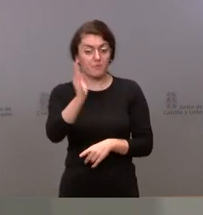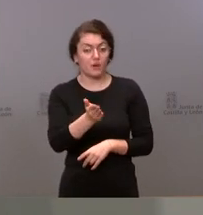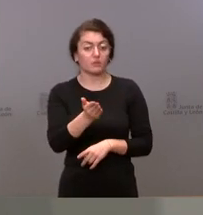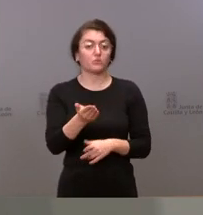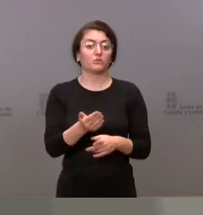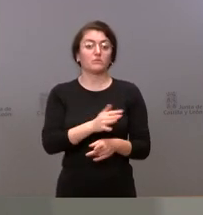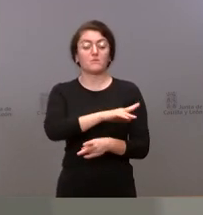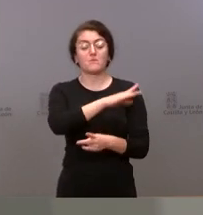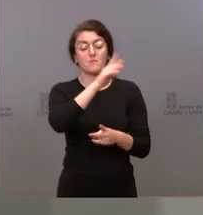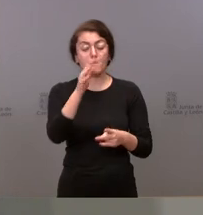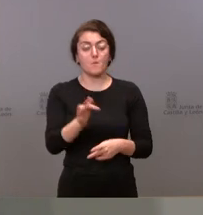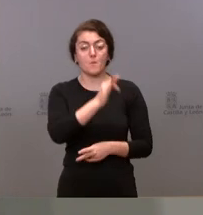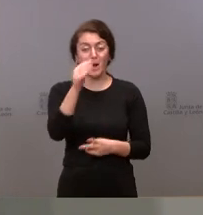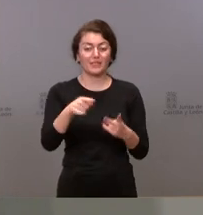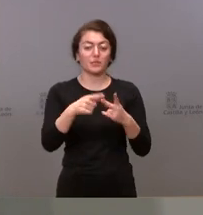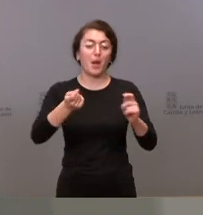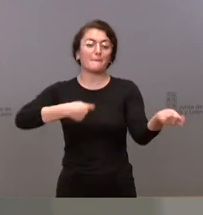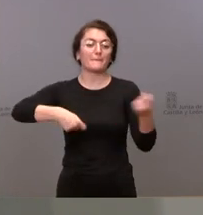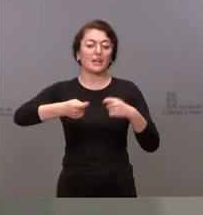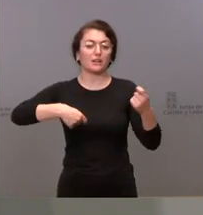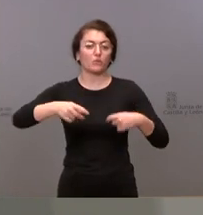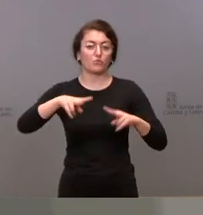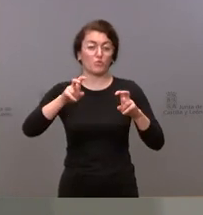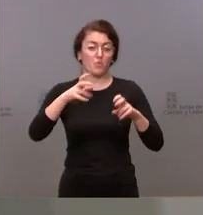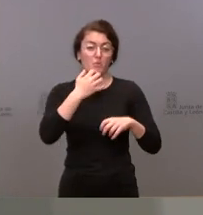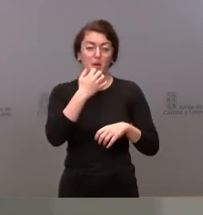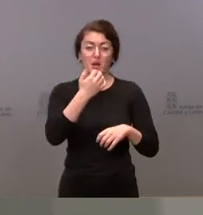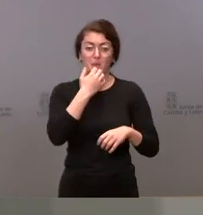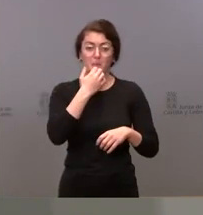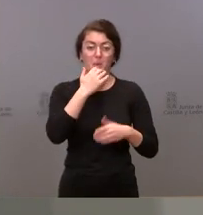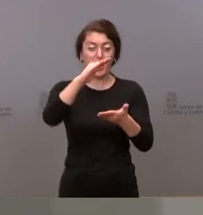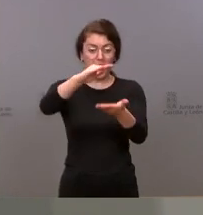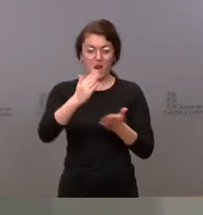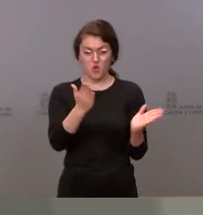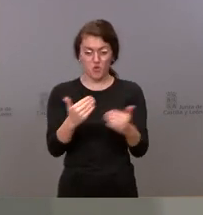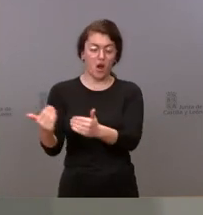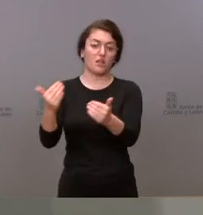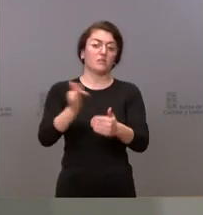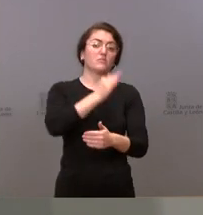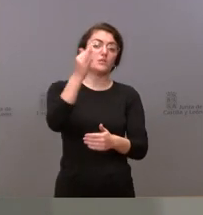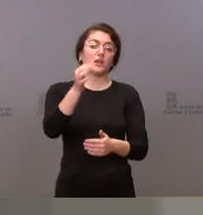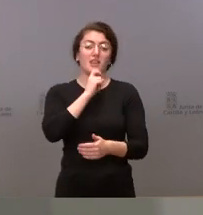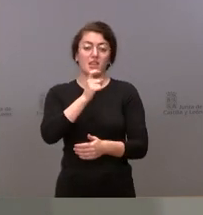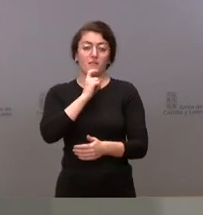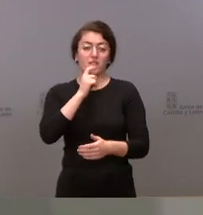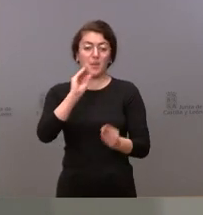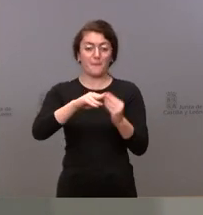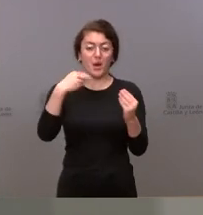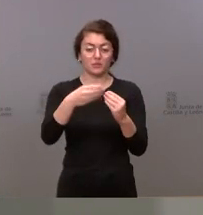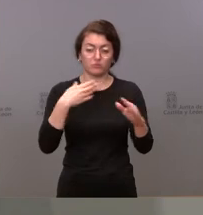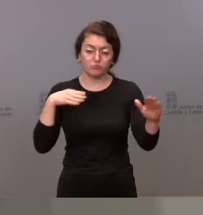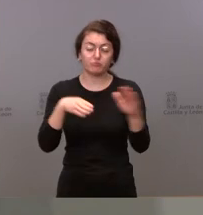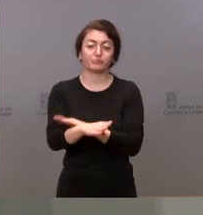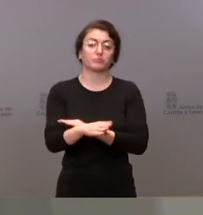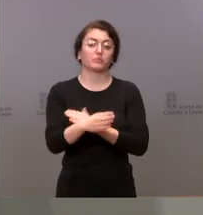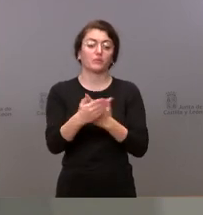estrenado de mercados entre ellos la ruptura de stocks la dificultad del acceso a materias primas los desabastecimientos de esas materias primas y